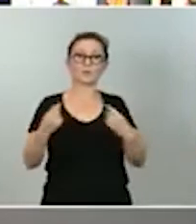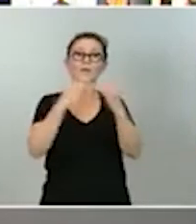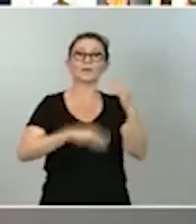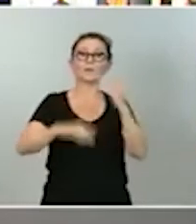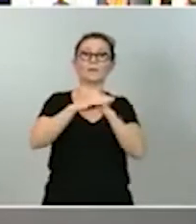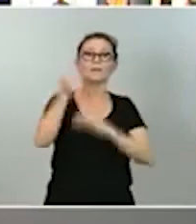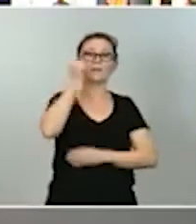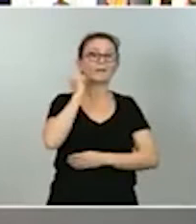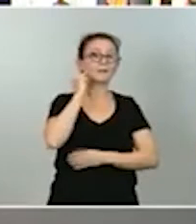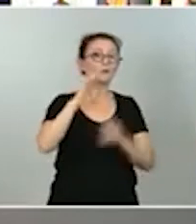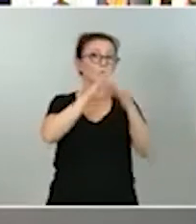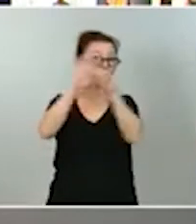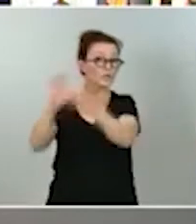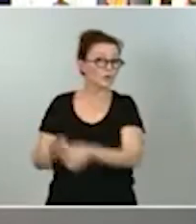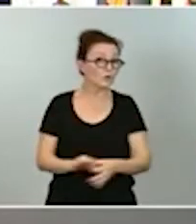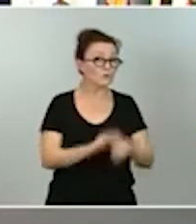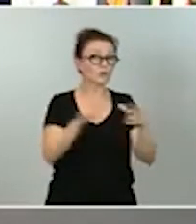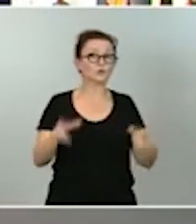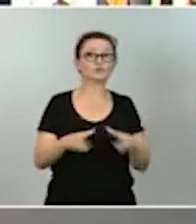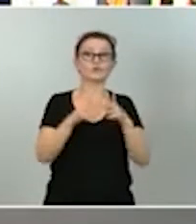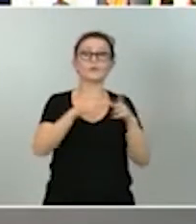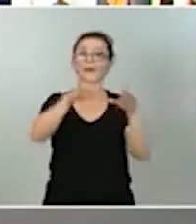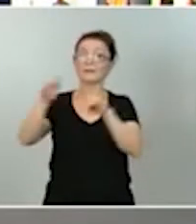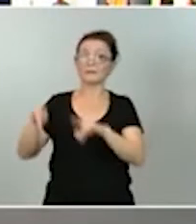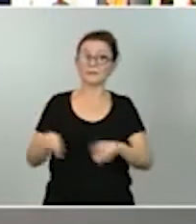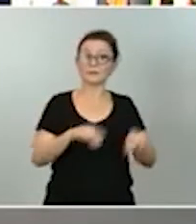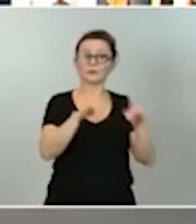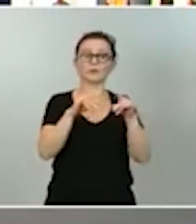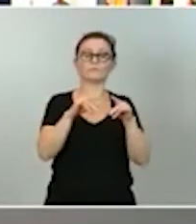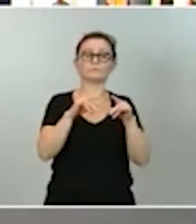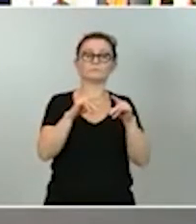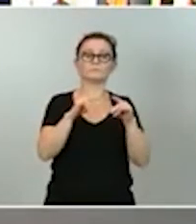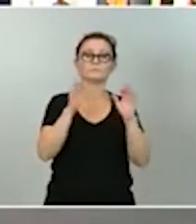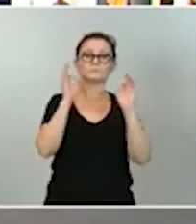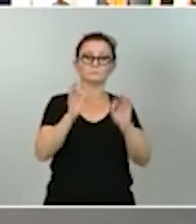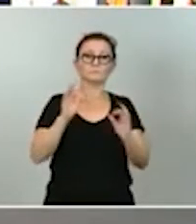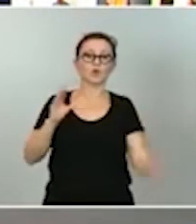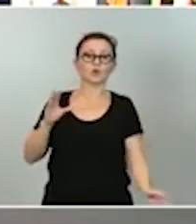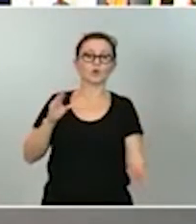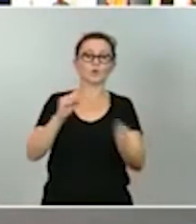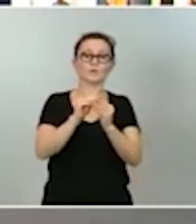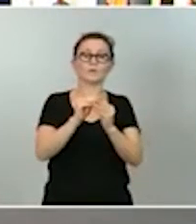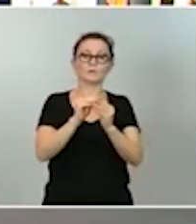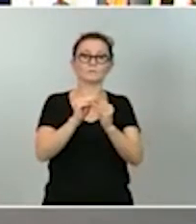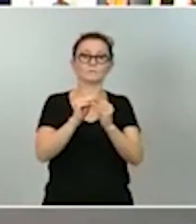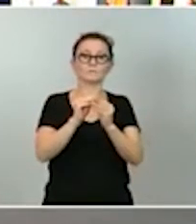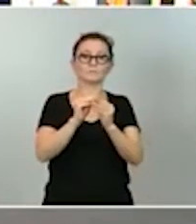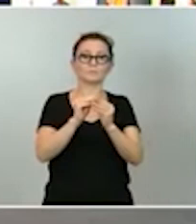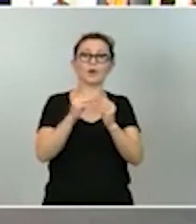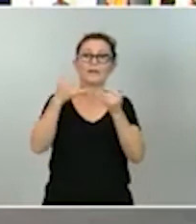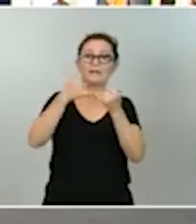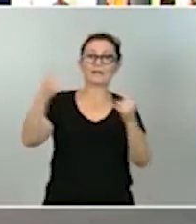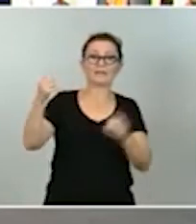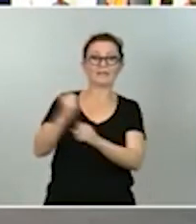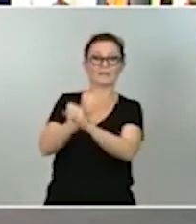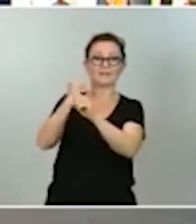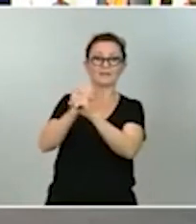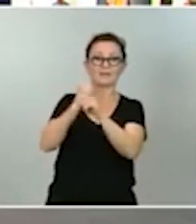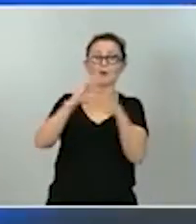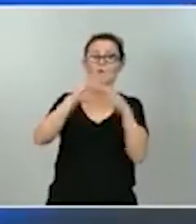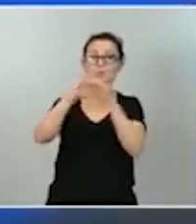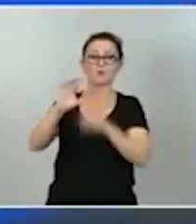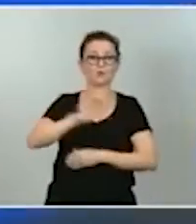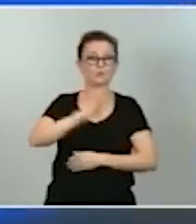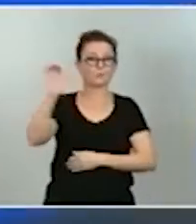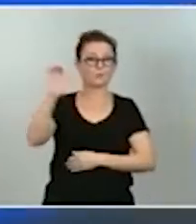social y territorial coinciden con las líneas de actuación de la Unión Europea que acordamos